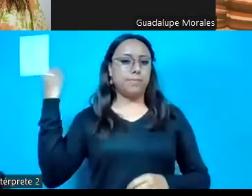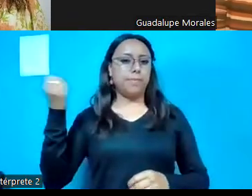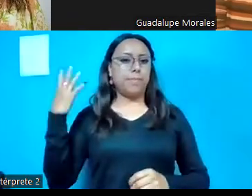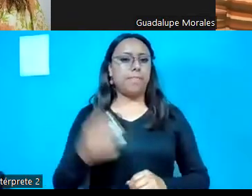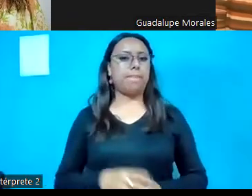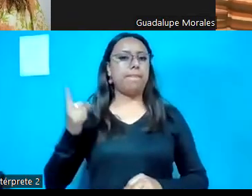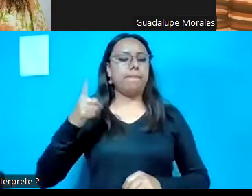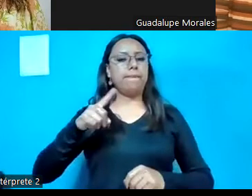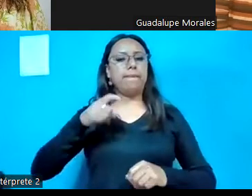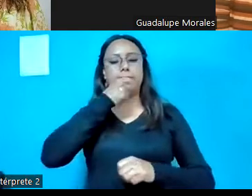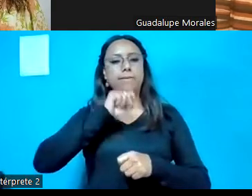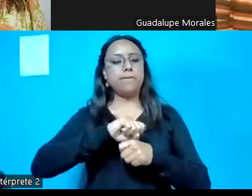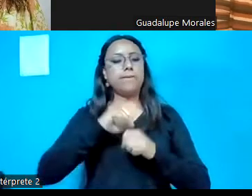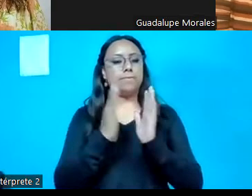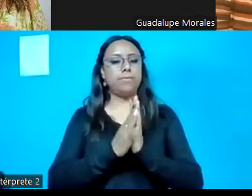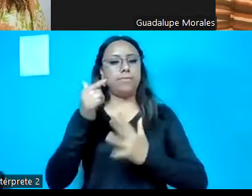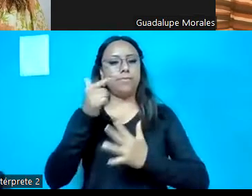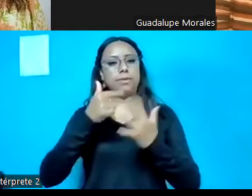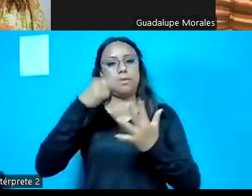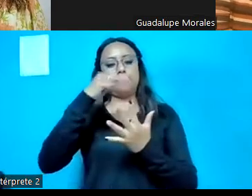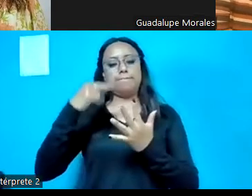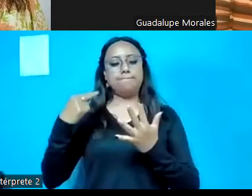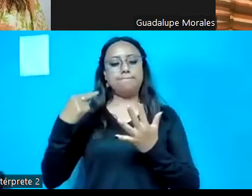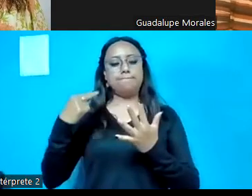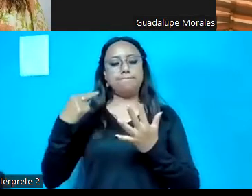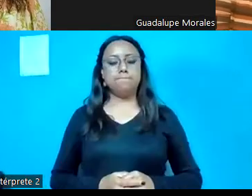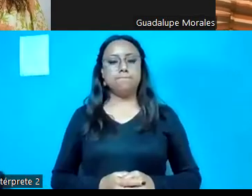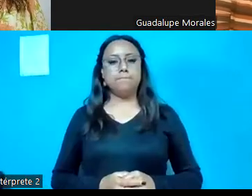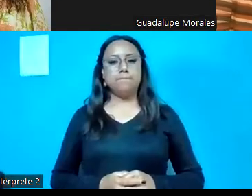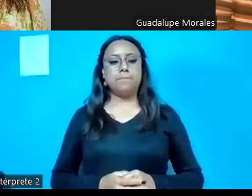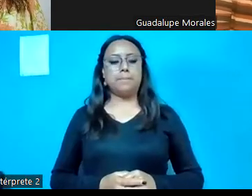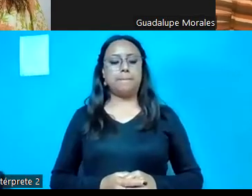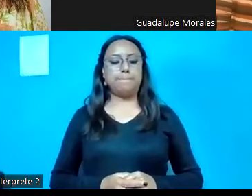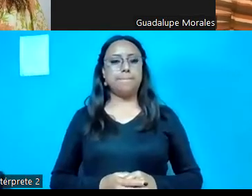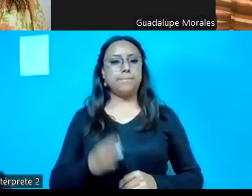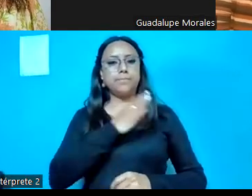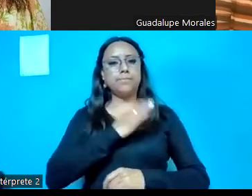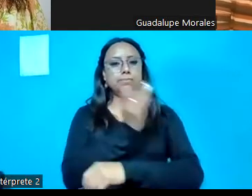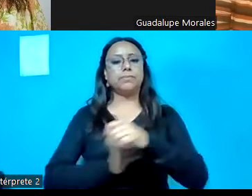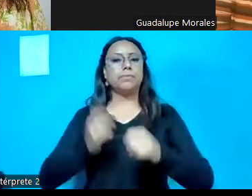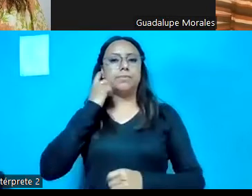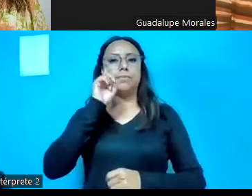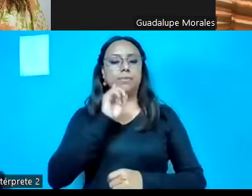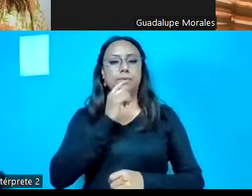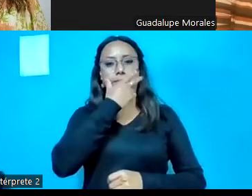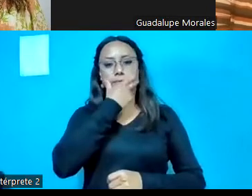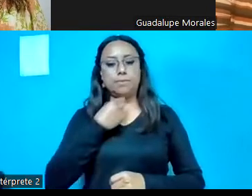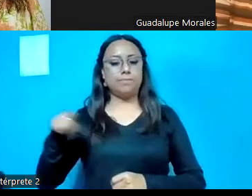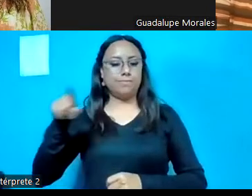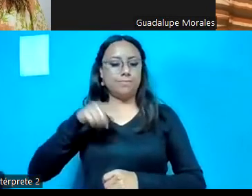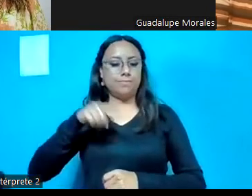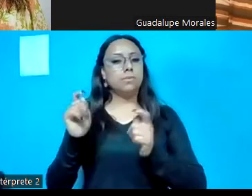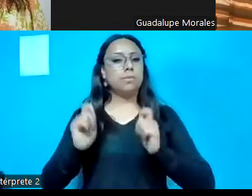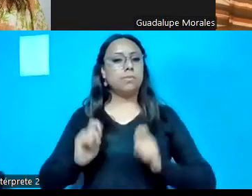Se instruye al secretario realizar el pase de lista de asistencia. Buenas tardes, diputados, diputados, por instrucciones del presidente